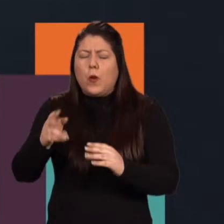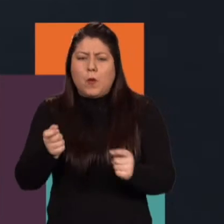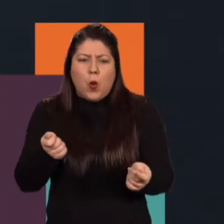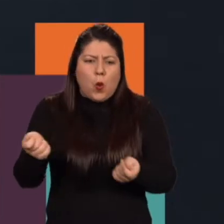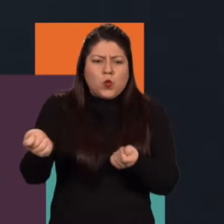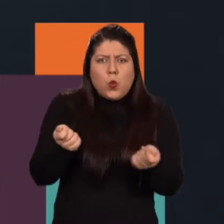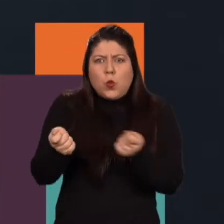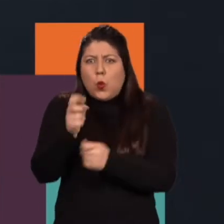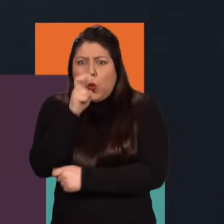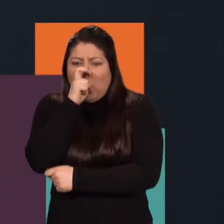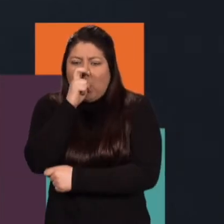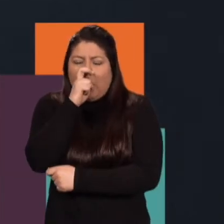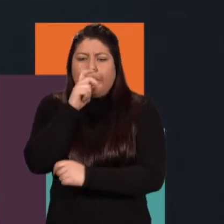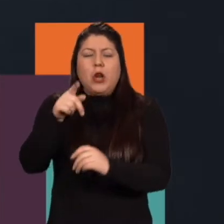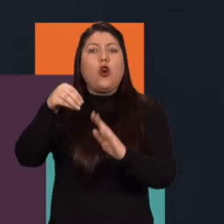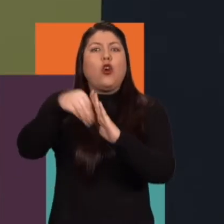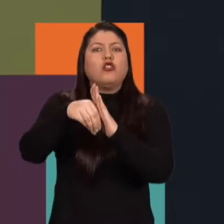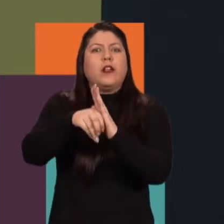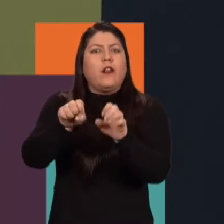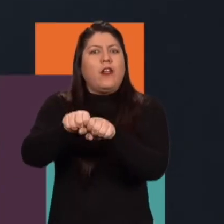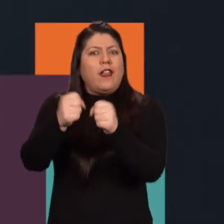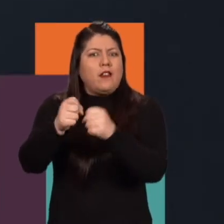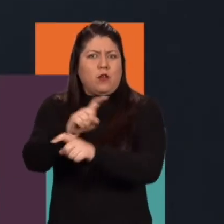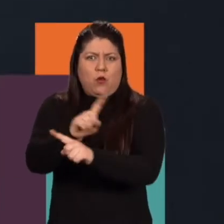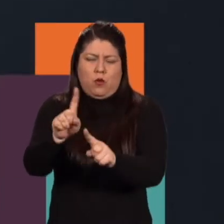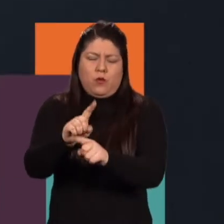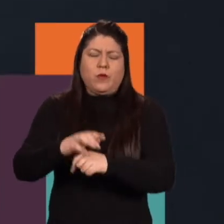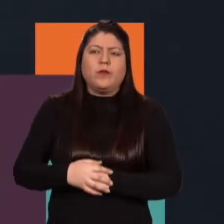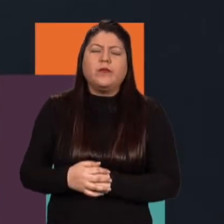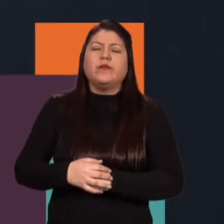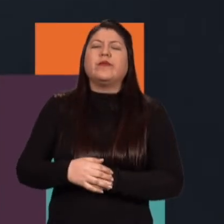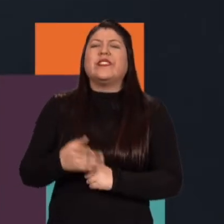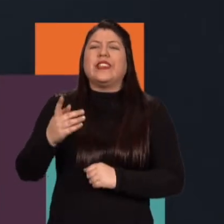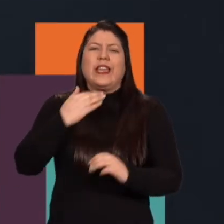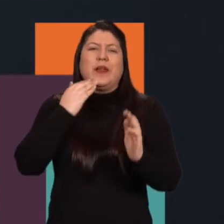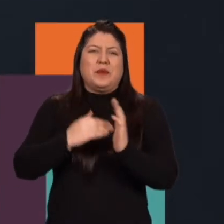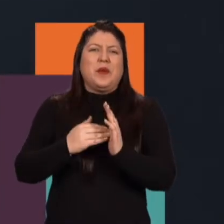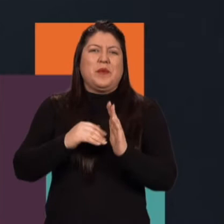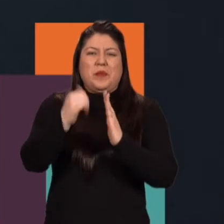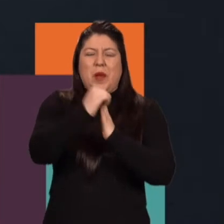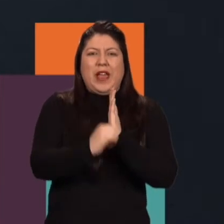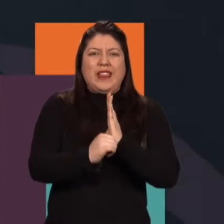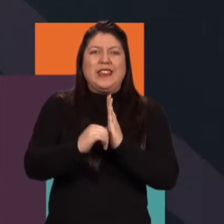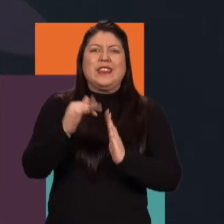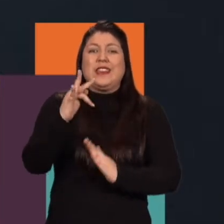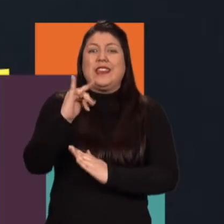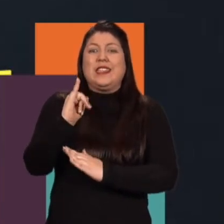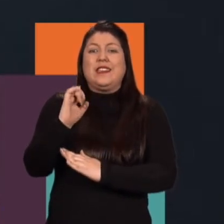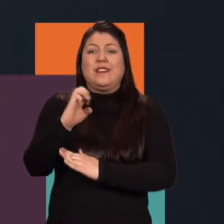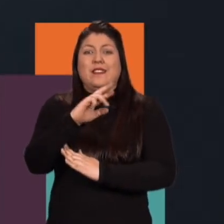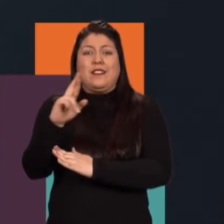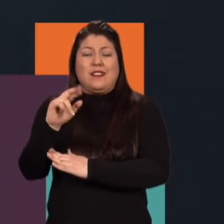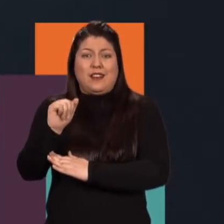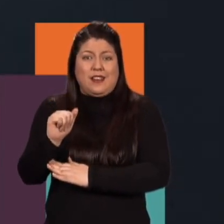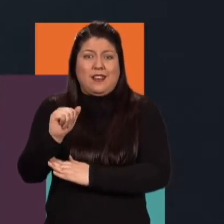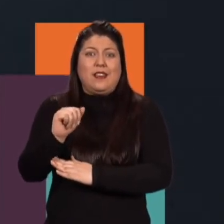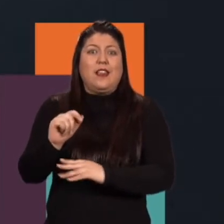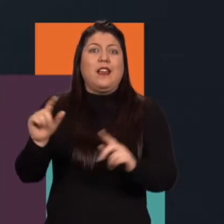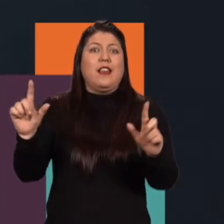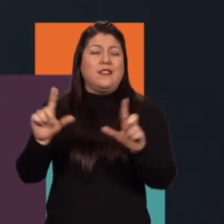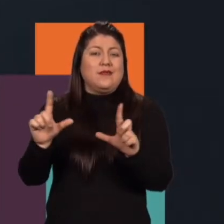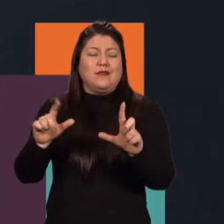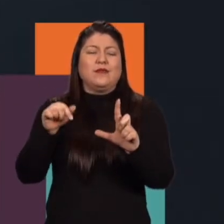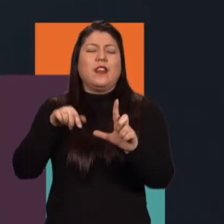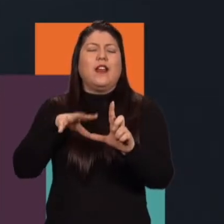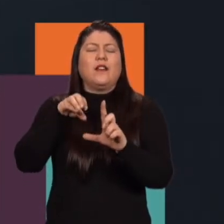el valor del contenido. En la experiencia que nosotros tuvimos con Maldetierra emitida por Canal 13, digamos, es una producción que